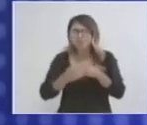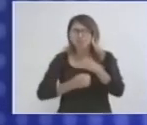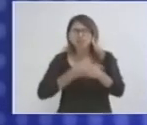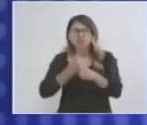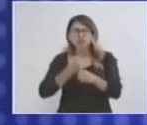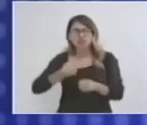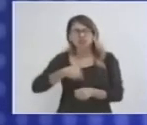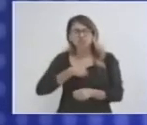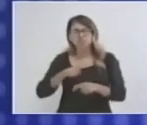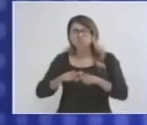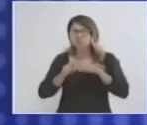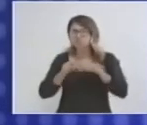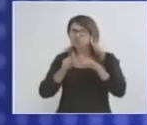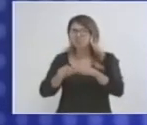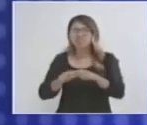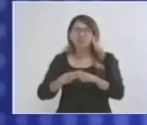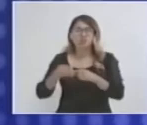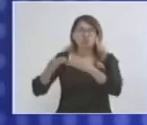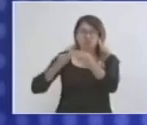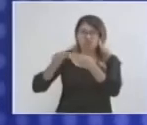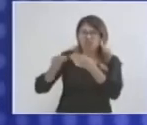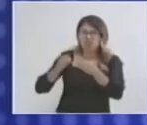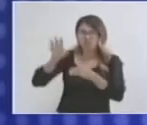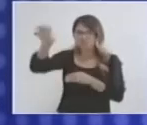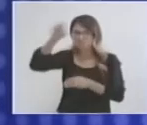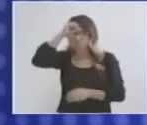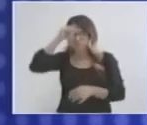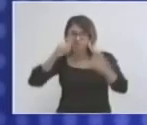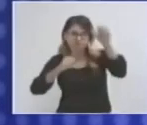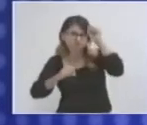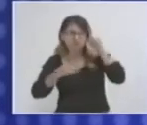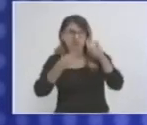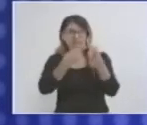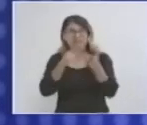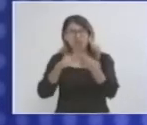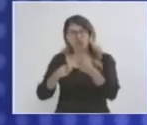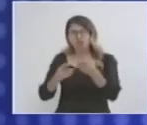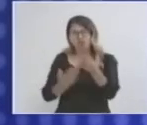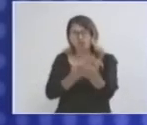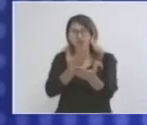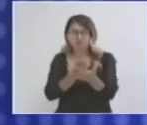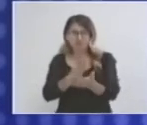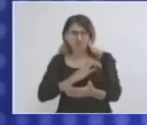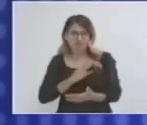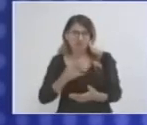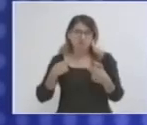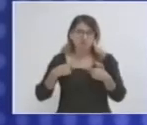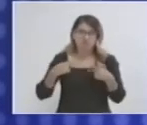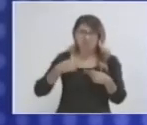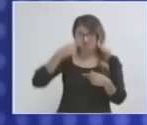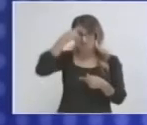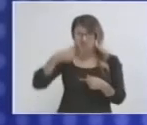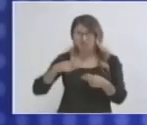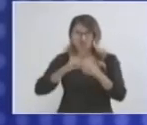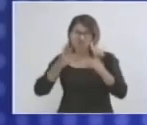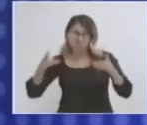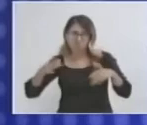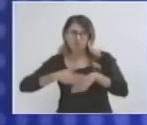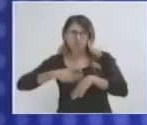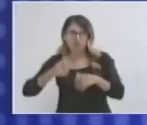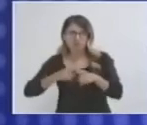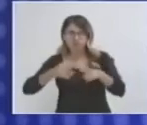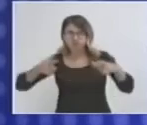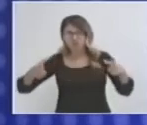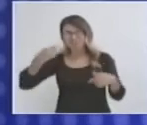seguir construyendo sobre esto, innovar, seguir buscando propuestas creativas de nuestros mismos afiliados para seguir desarrollándolas y